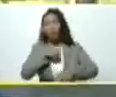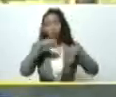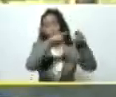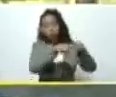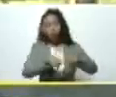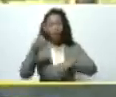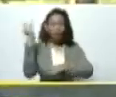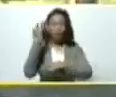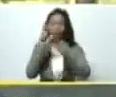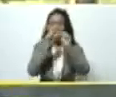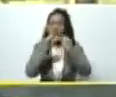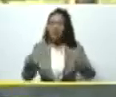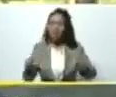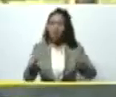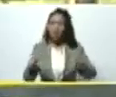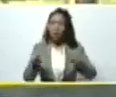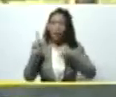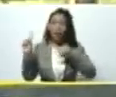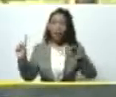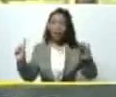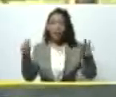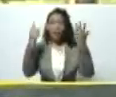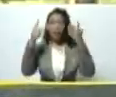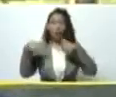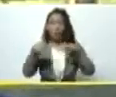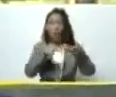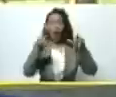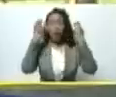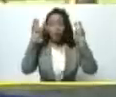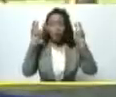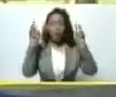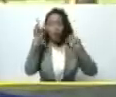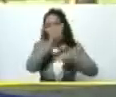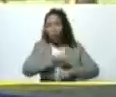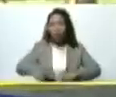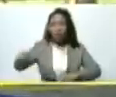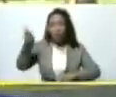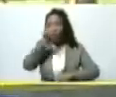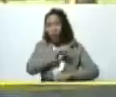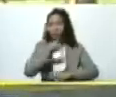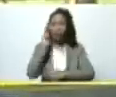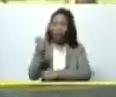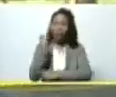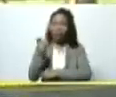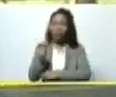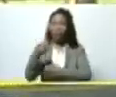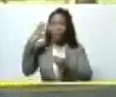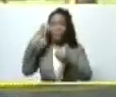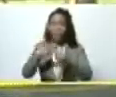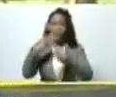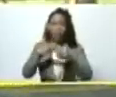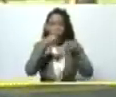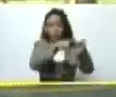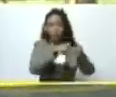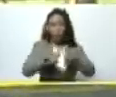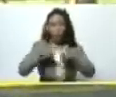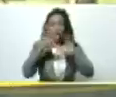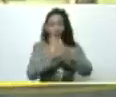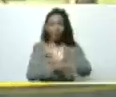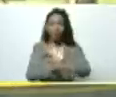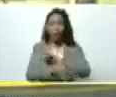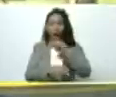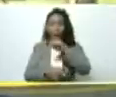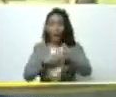de manera permanente en sexto lugar los circuitos de financiamiento agoropetro también bueno ahí